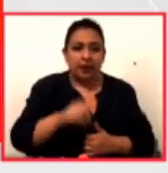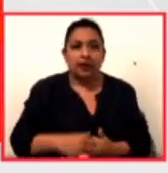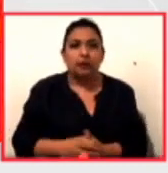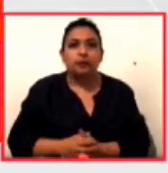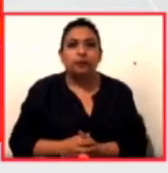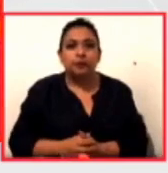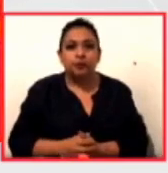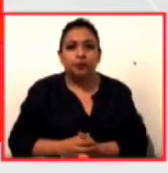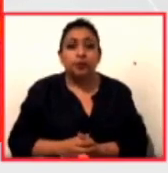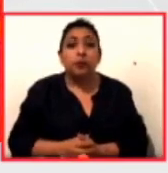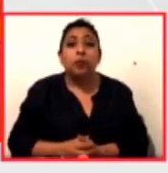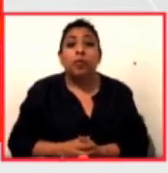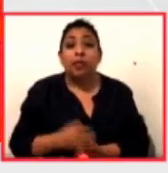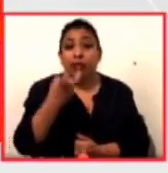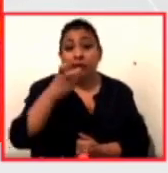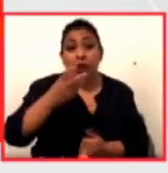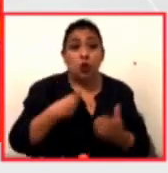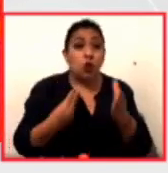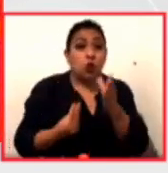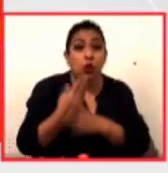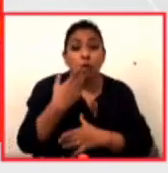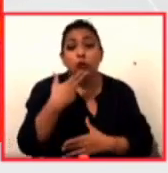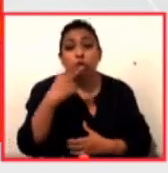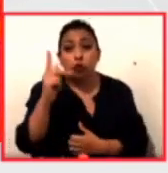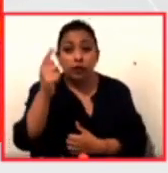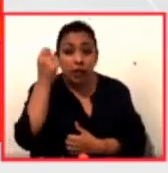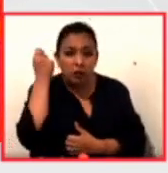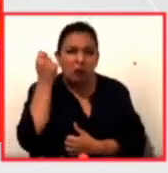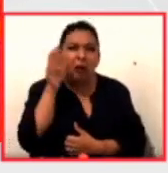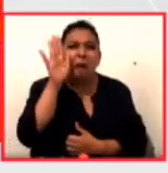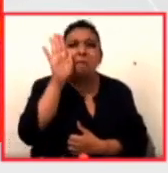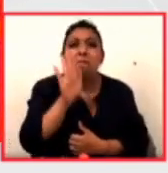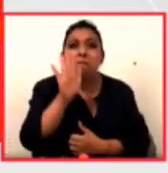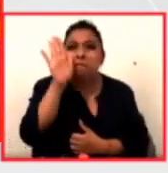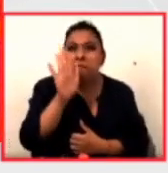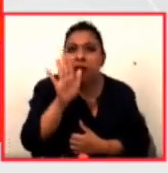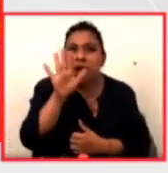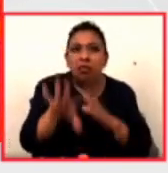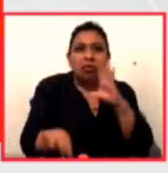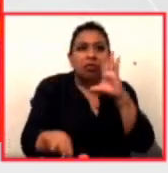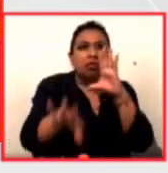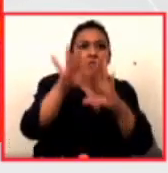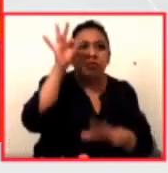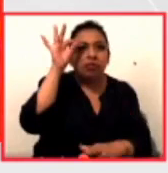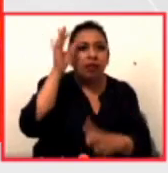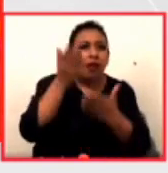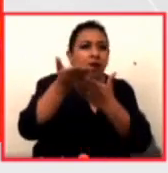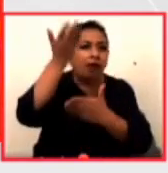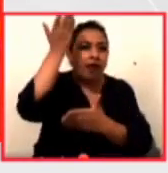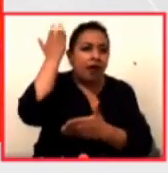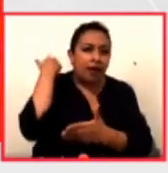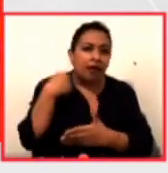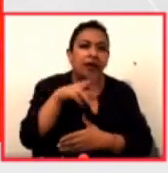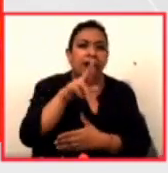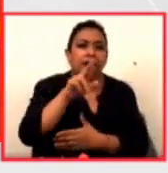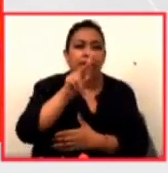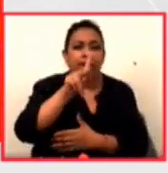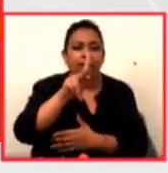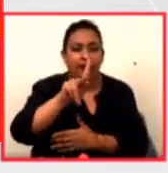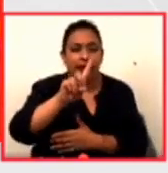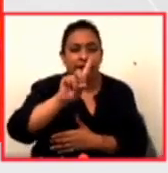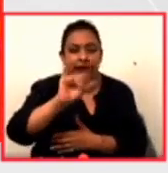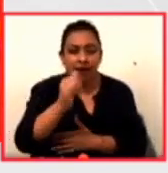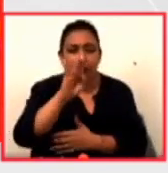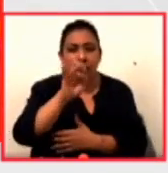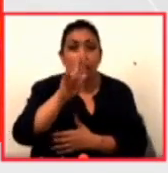Y todo esto de las nuevas tecnologías parecieran sacadas de los crónicas marcianas de Ray Bradbury, a casi 100 años de